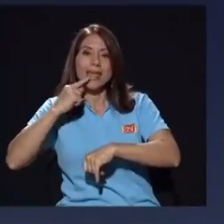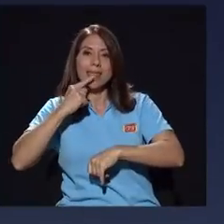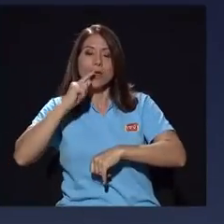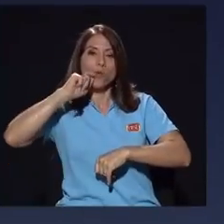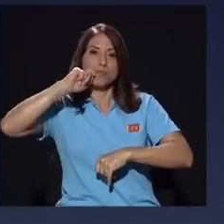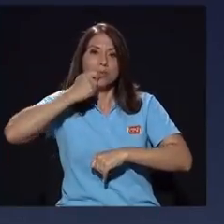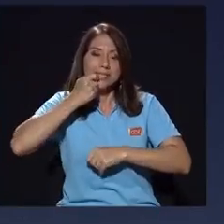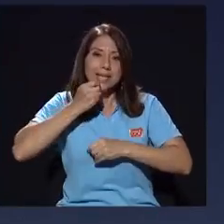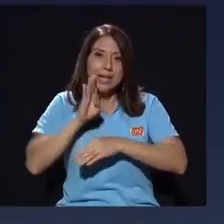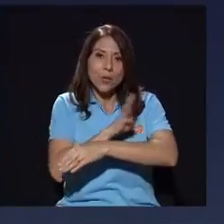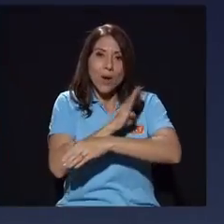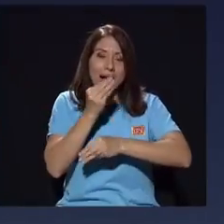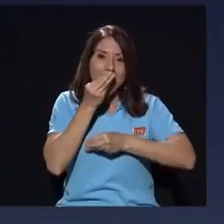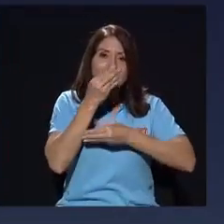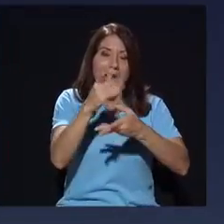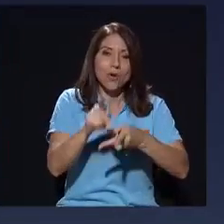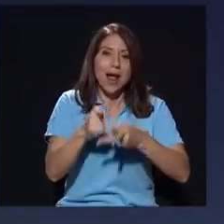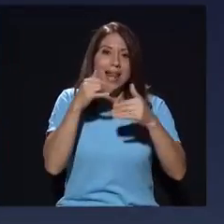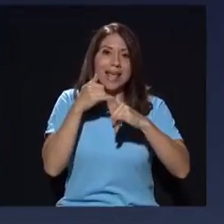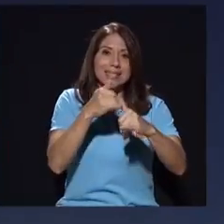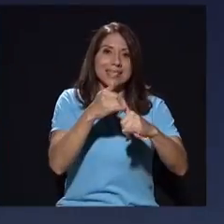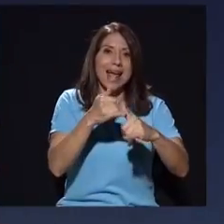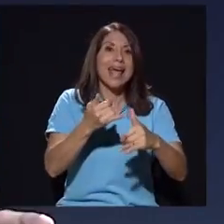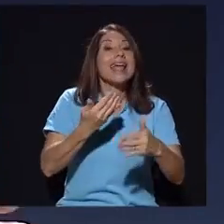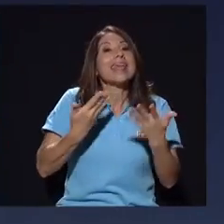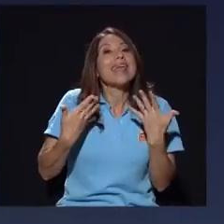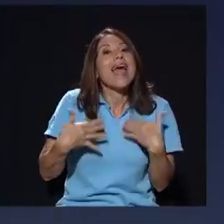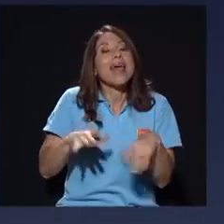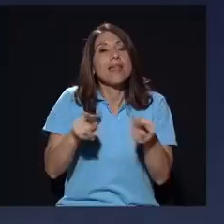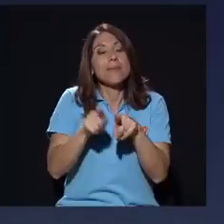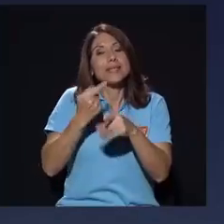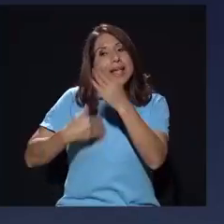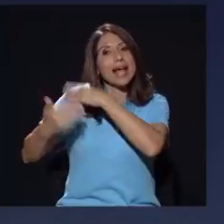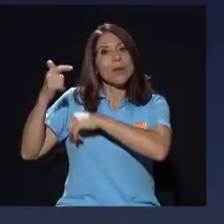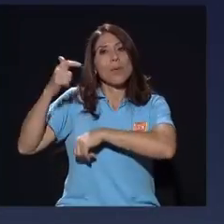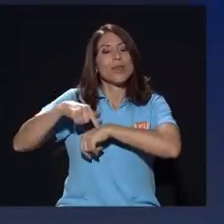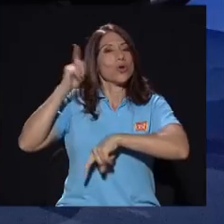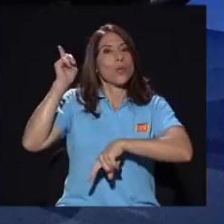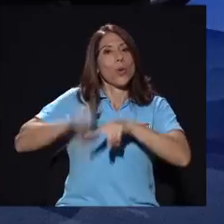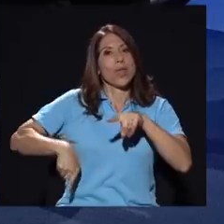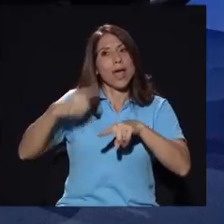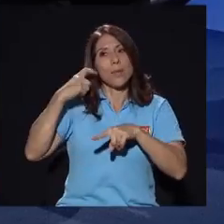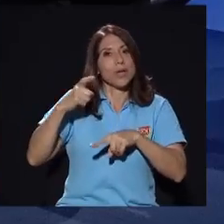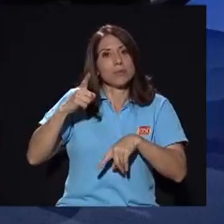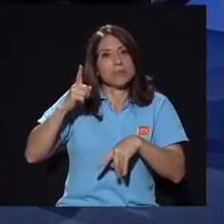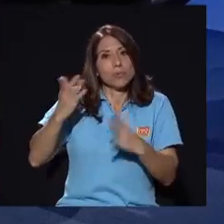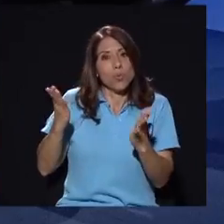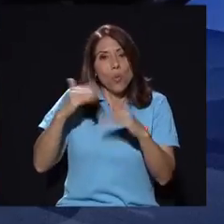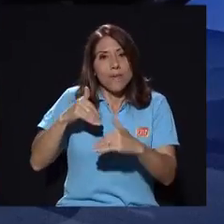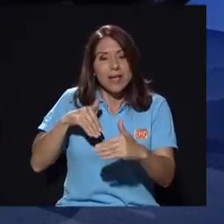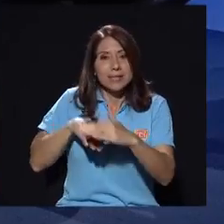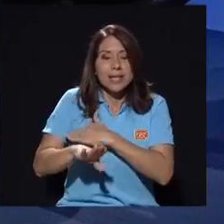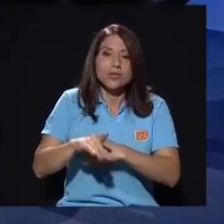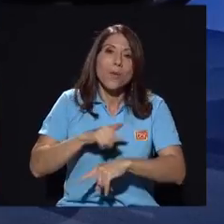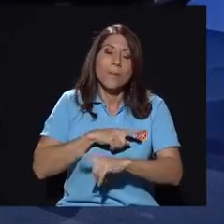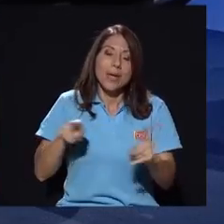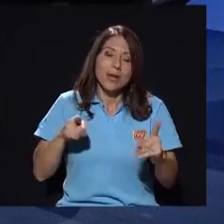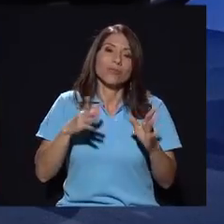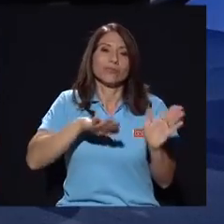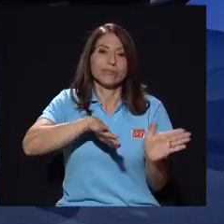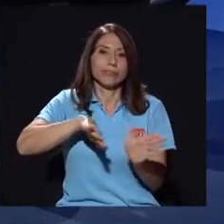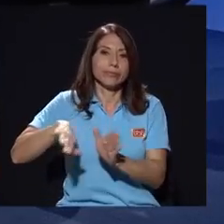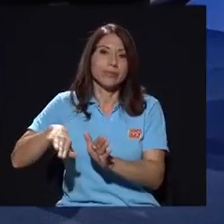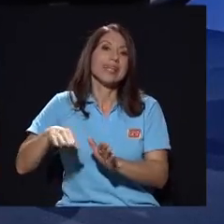secreto bancario a la Extra, que además Quezada en ese momento ni podía porque no tenía los accesos. Pero eso es otro cuento. El punto es que, como vos bien lo indicas,